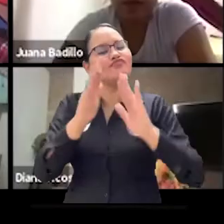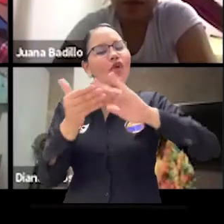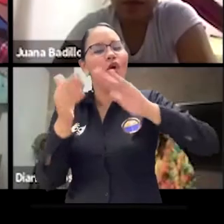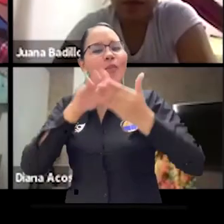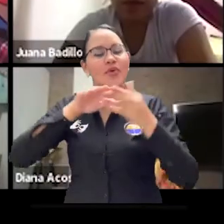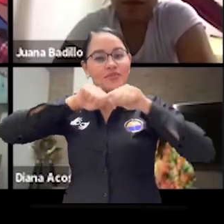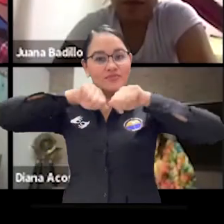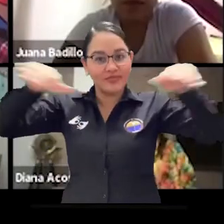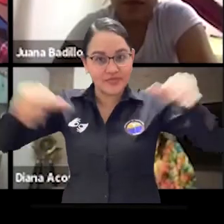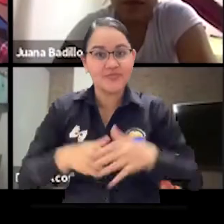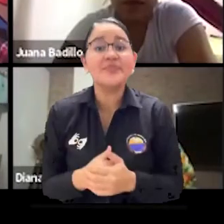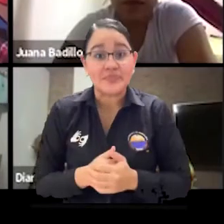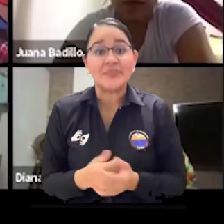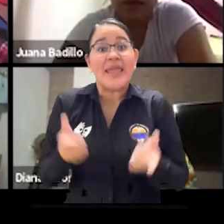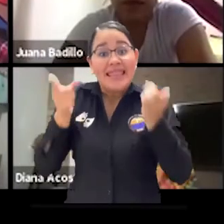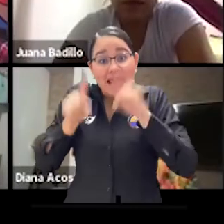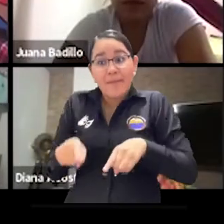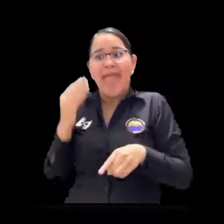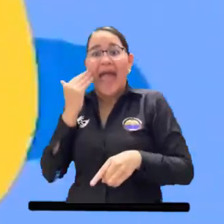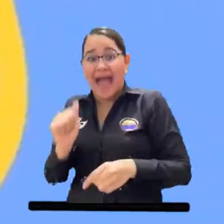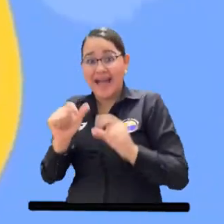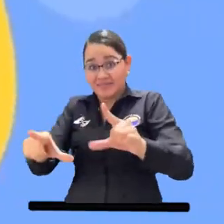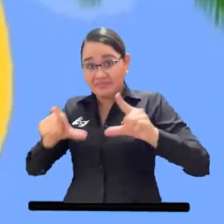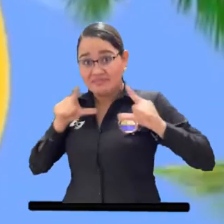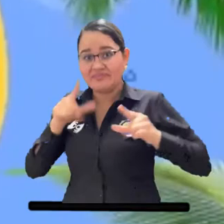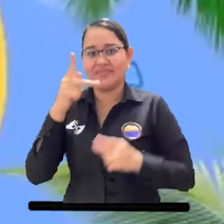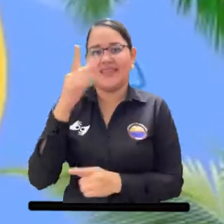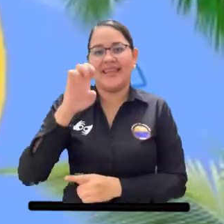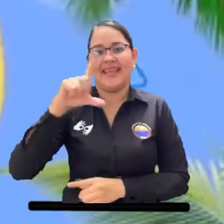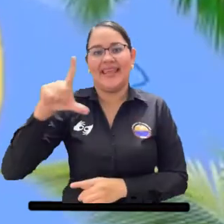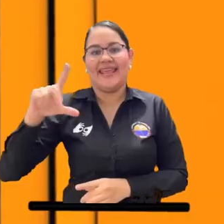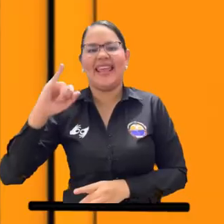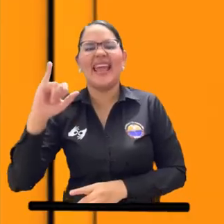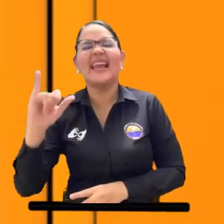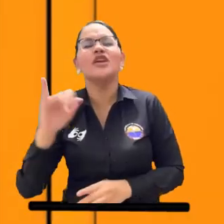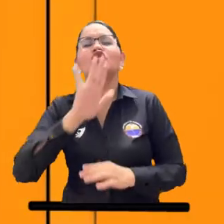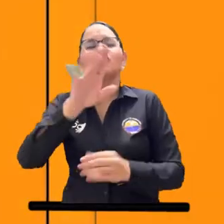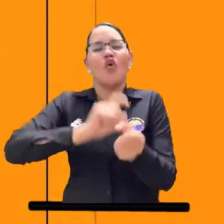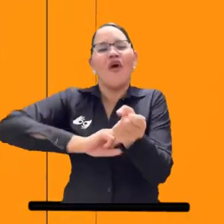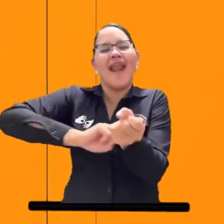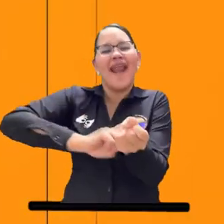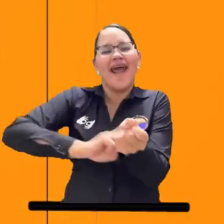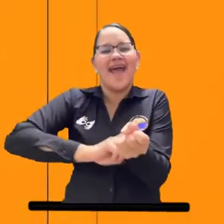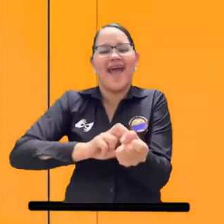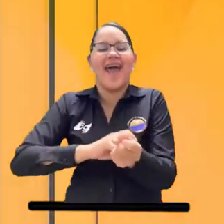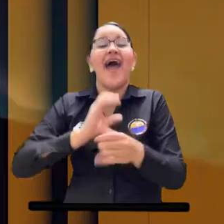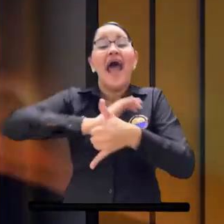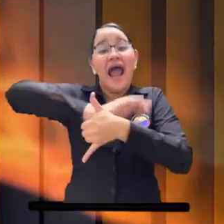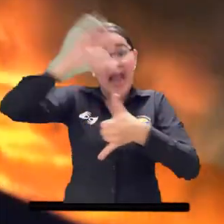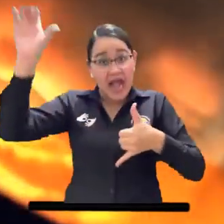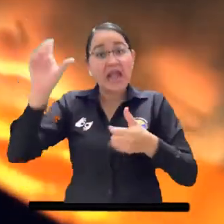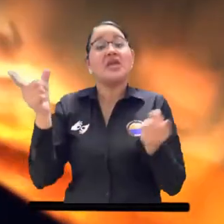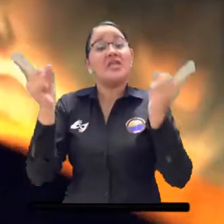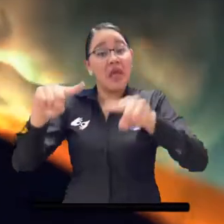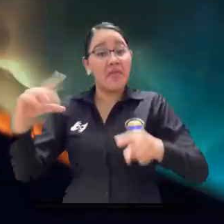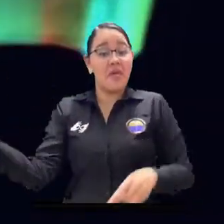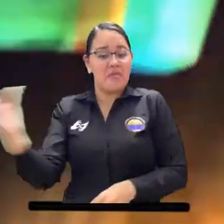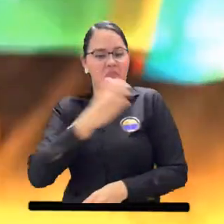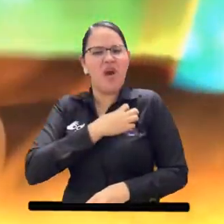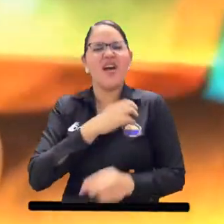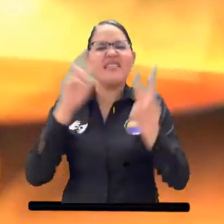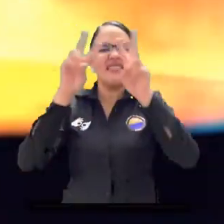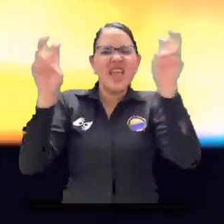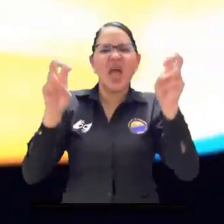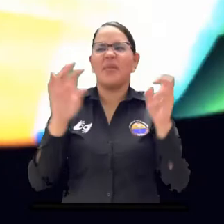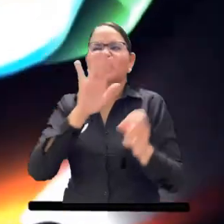En esa convocatoria también participó la egresada Keili Estefany Rojas, con su proyecto Terraza Caribe, ganando en la